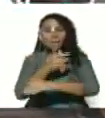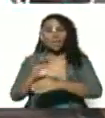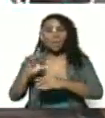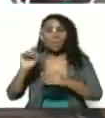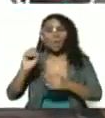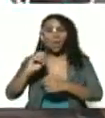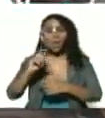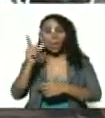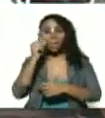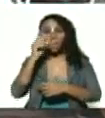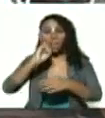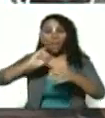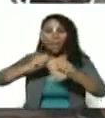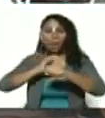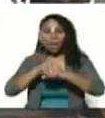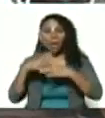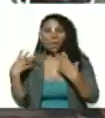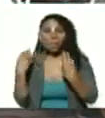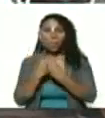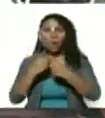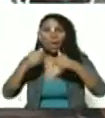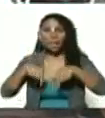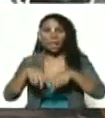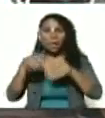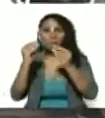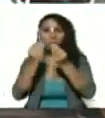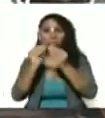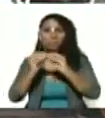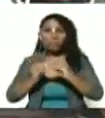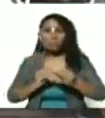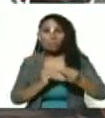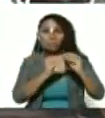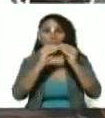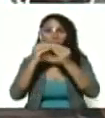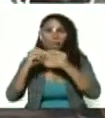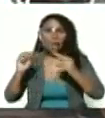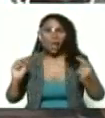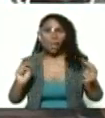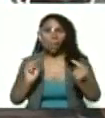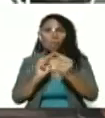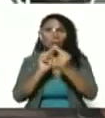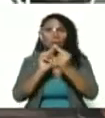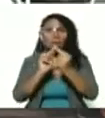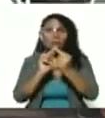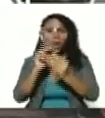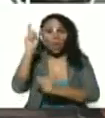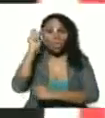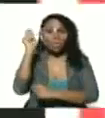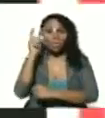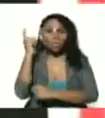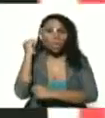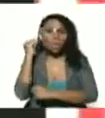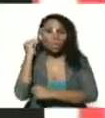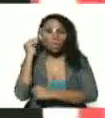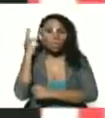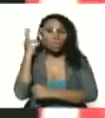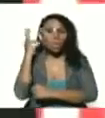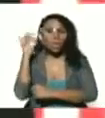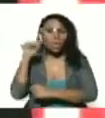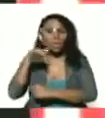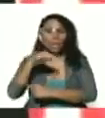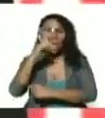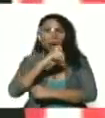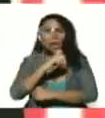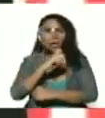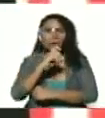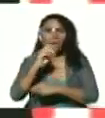Rodríguez me ha acompañado en la moderación de este encuentro la diputada Carola Chávez que este año se